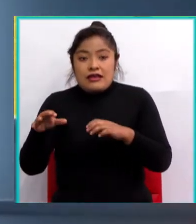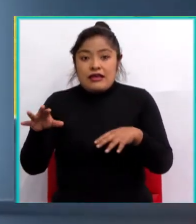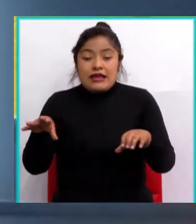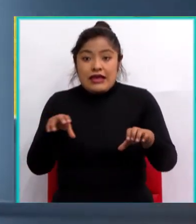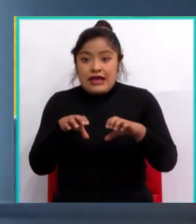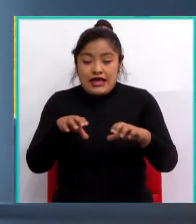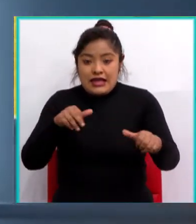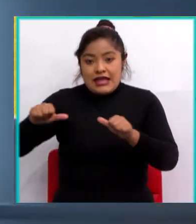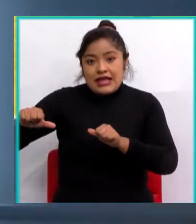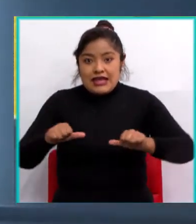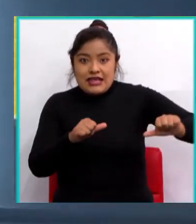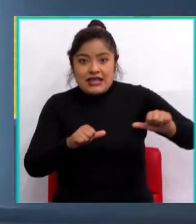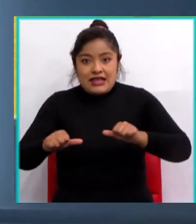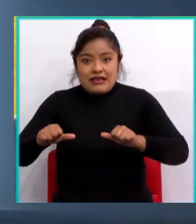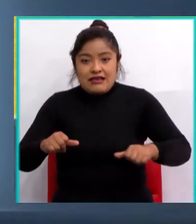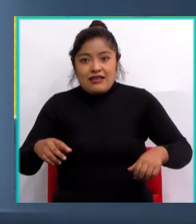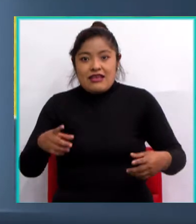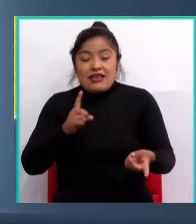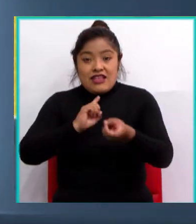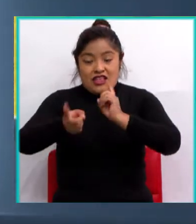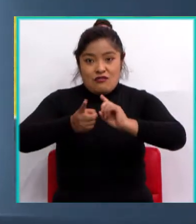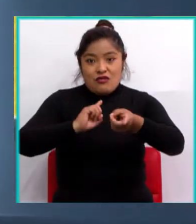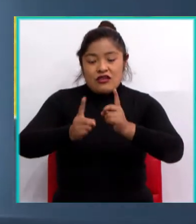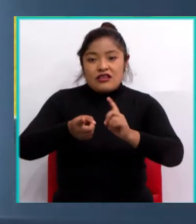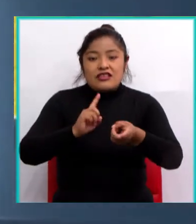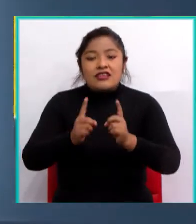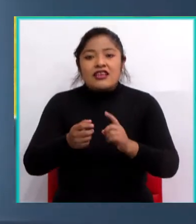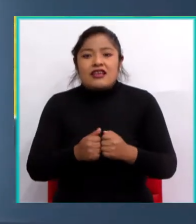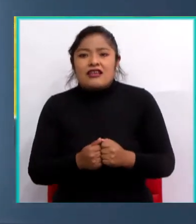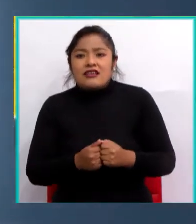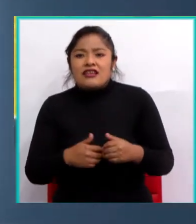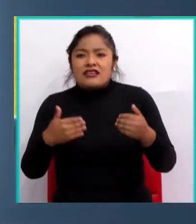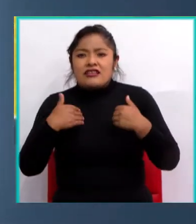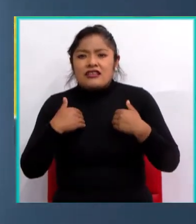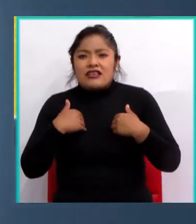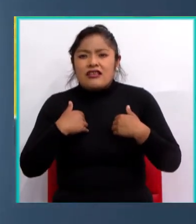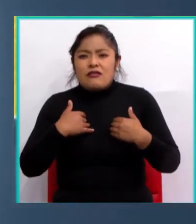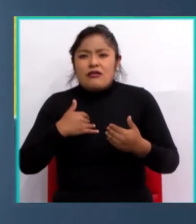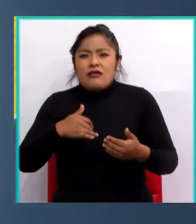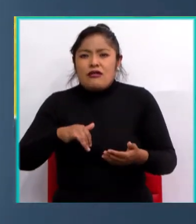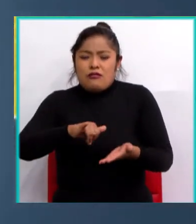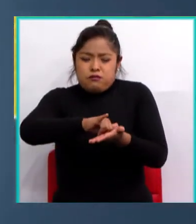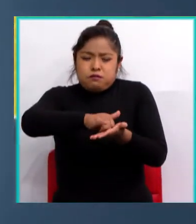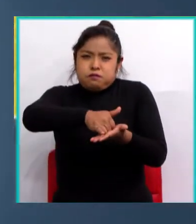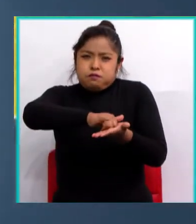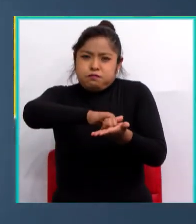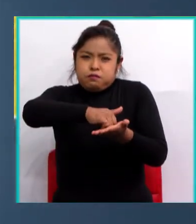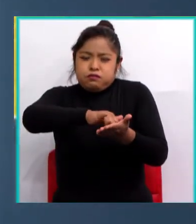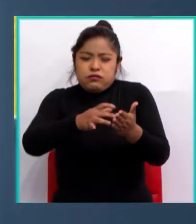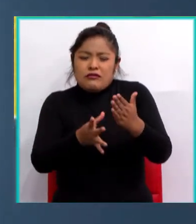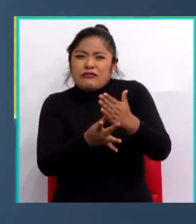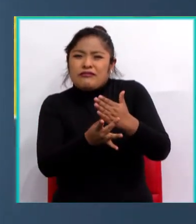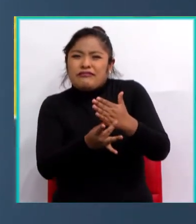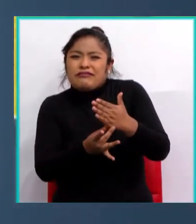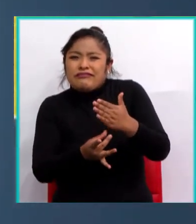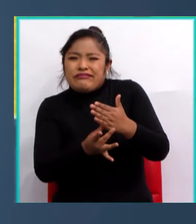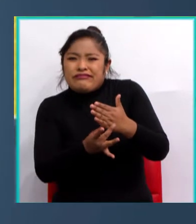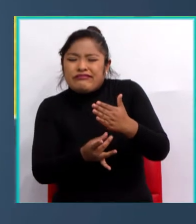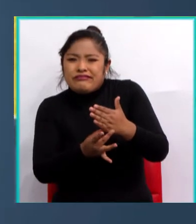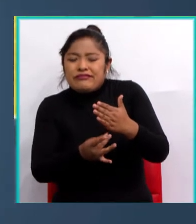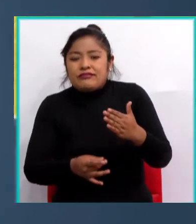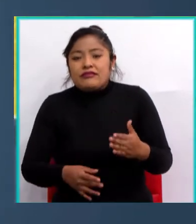tener enfermedades cardiovasculares, tener el colesterol alto, las personas diabéticas.